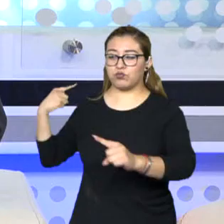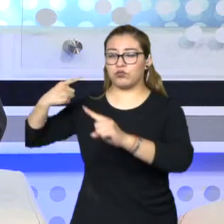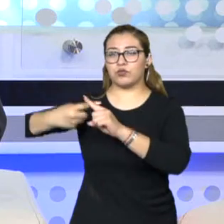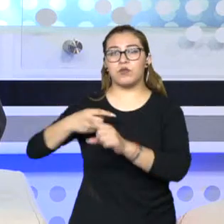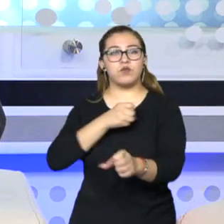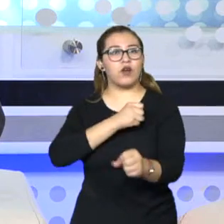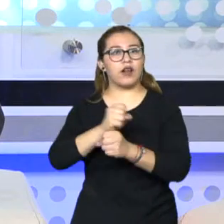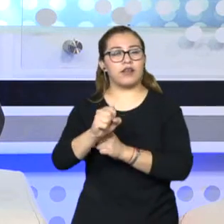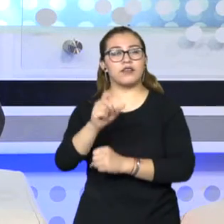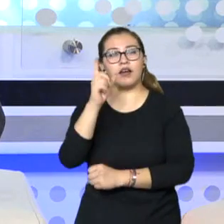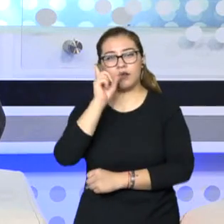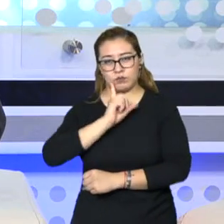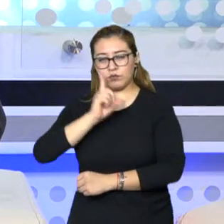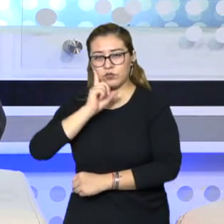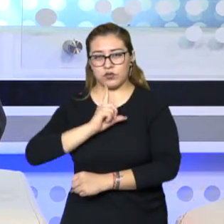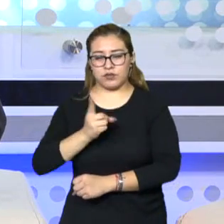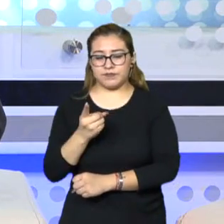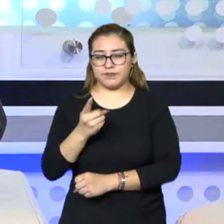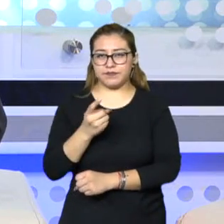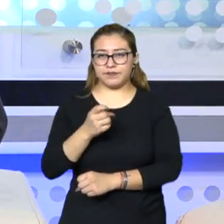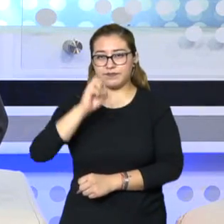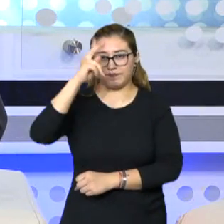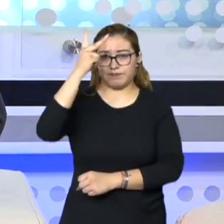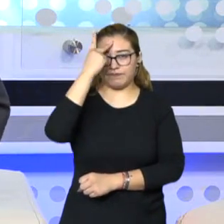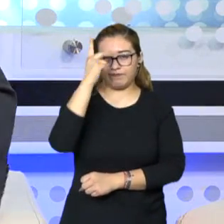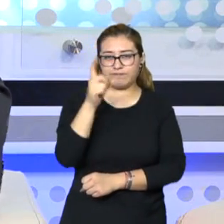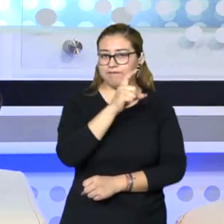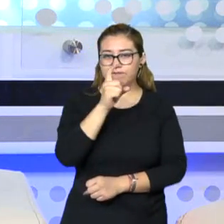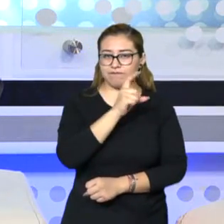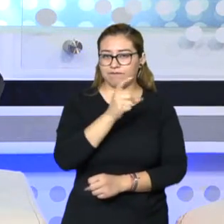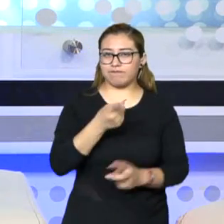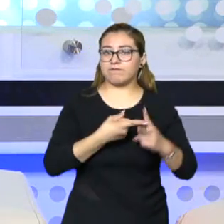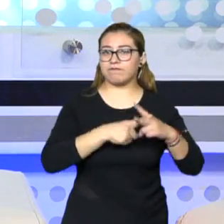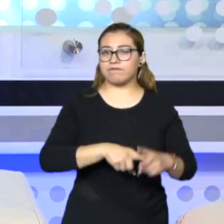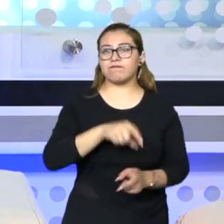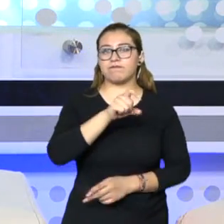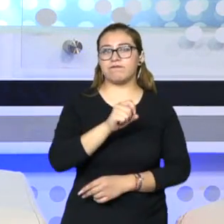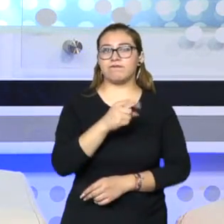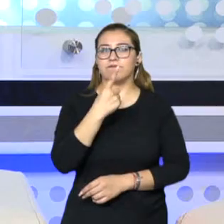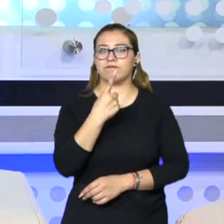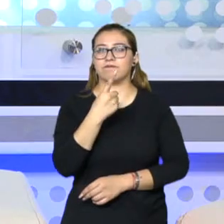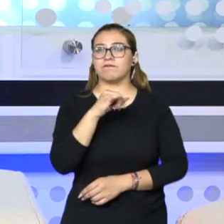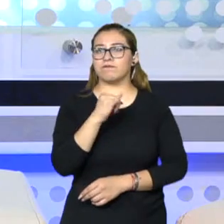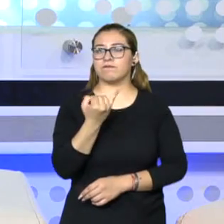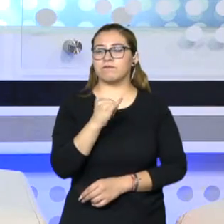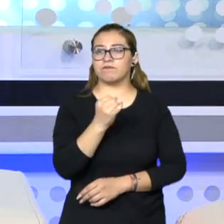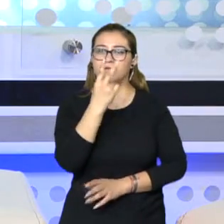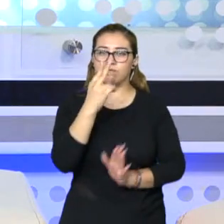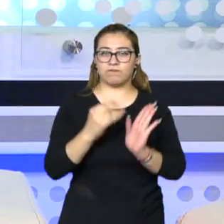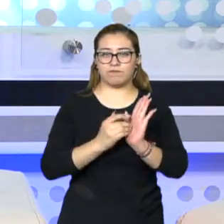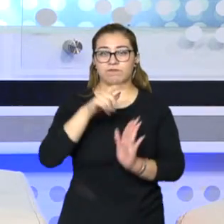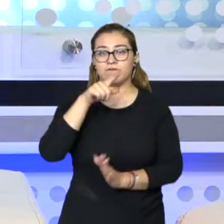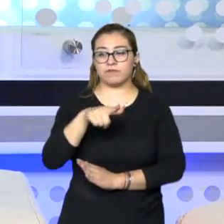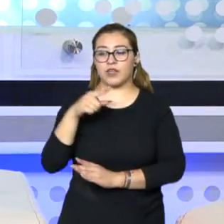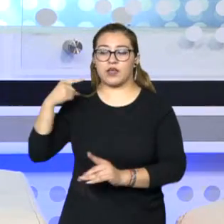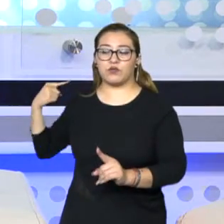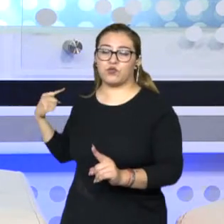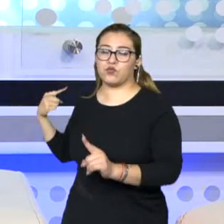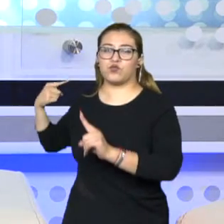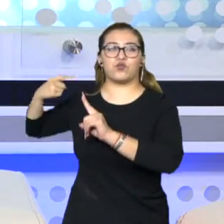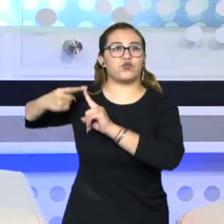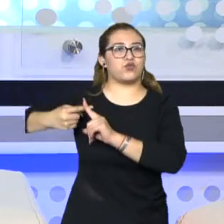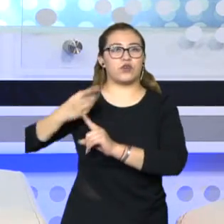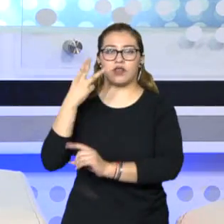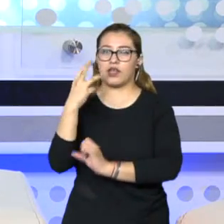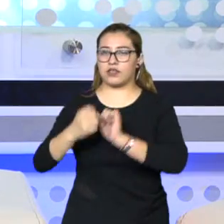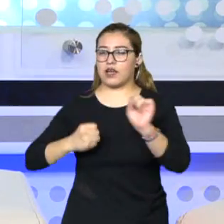en San Luis Potosí, a partir del 21 de junio de 2017. Tres años y casi